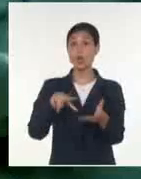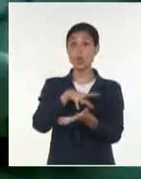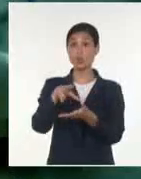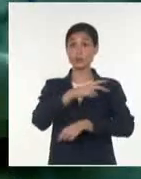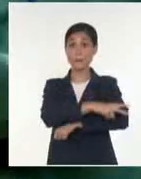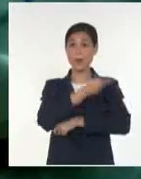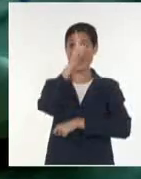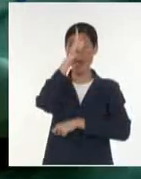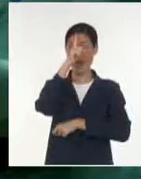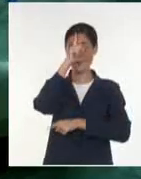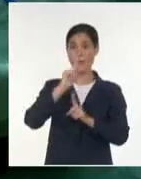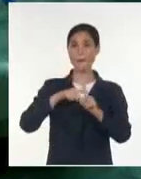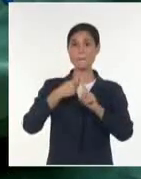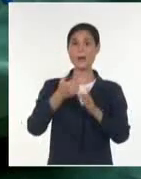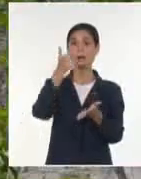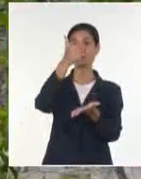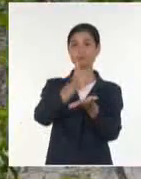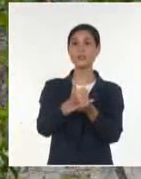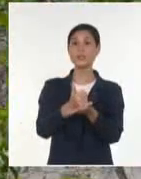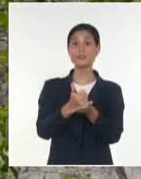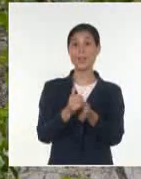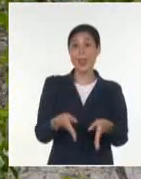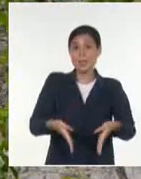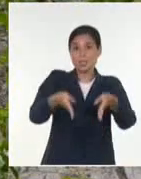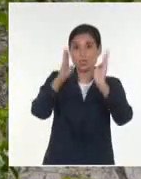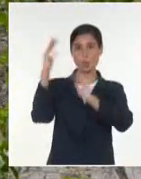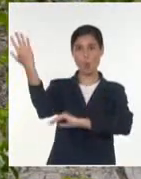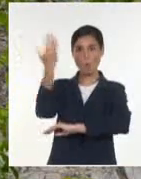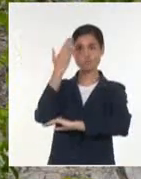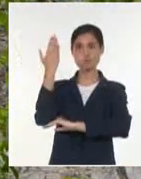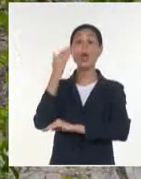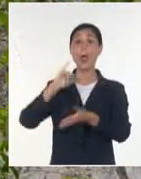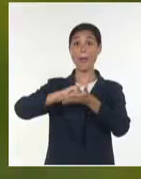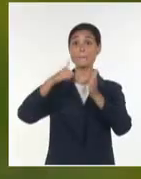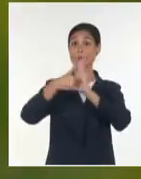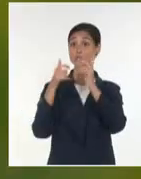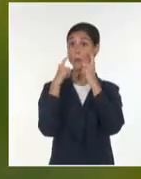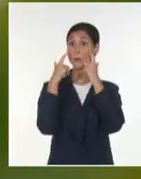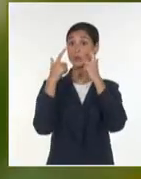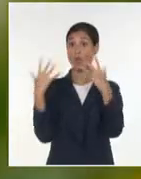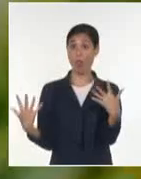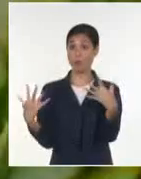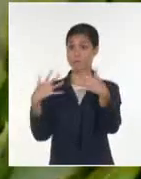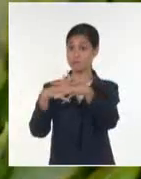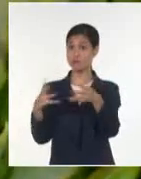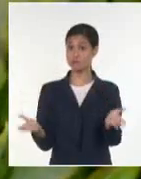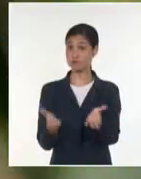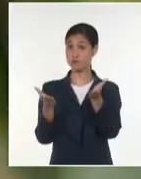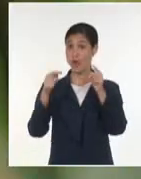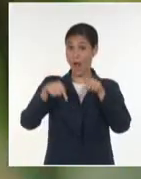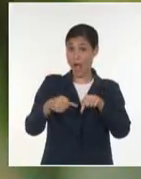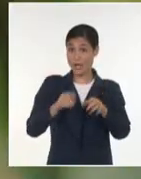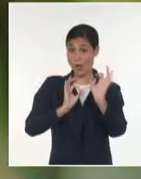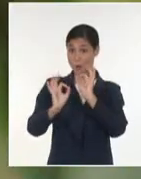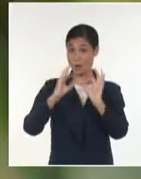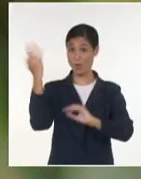Cubana de Medio Ambiente ha sido vital para el éxito de este proyecto trinacional en el corredor biológico del Caribe.